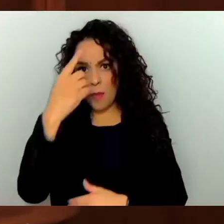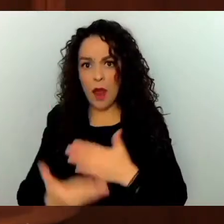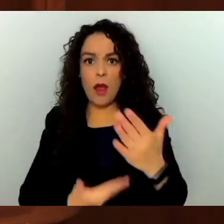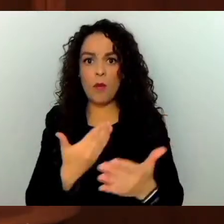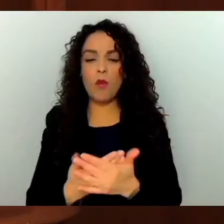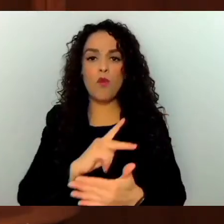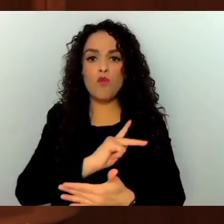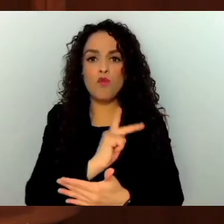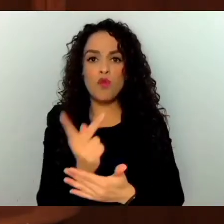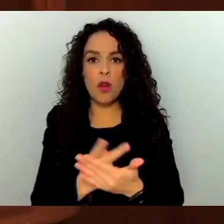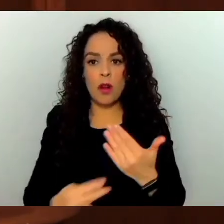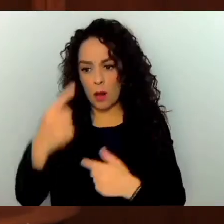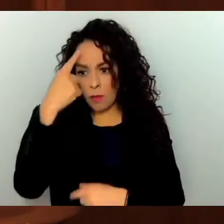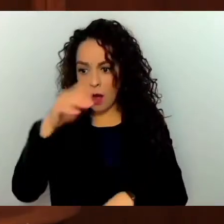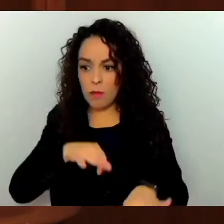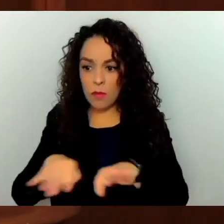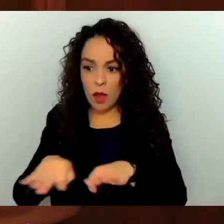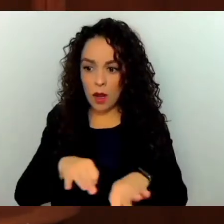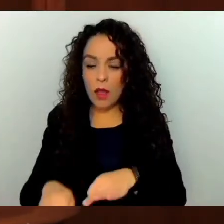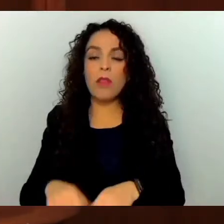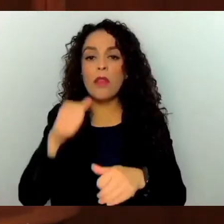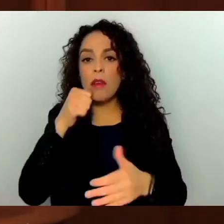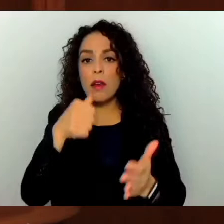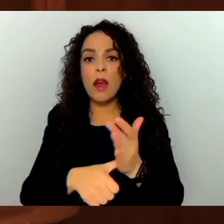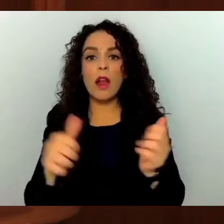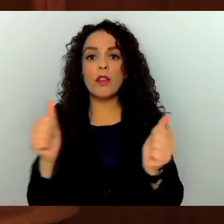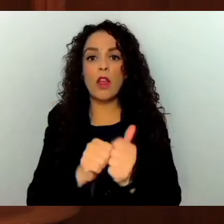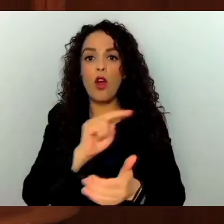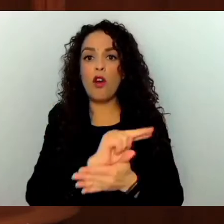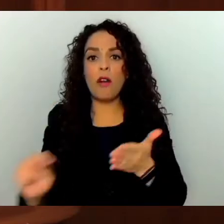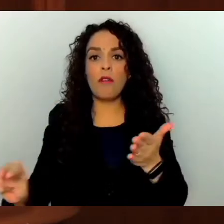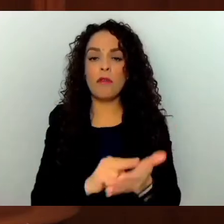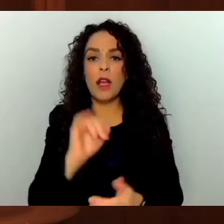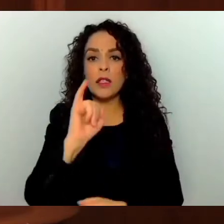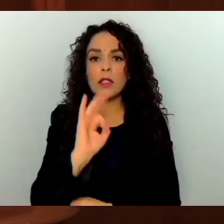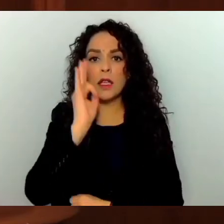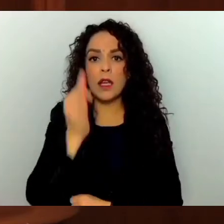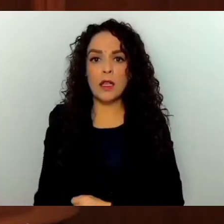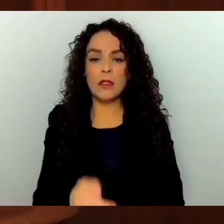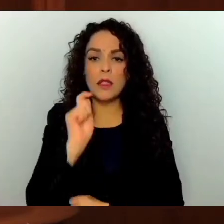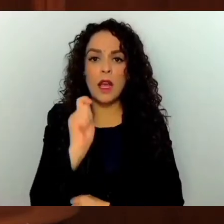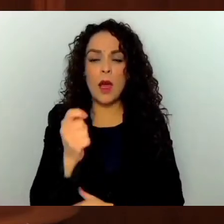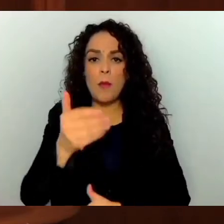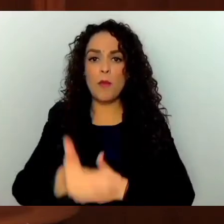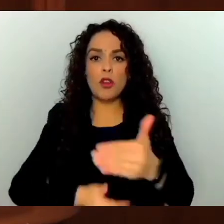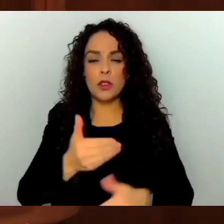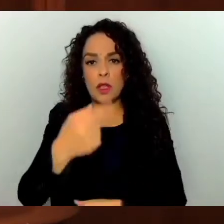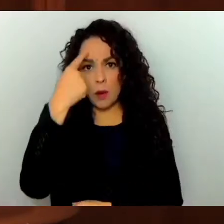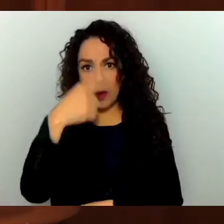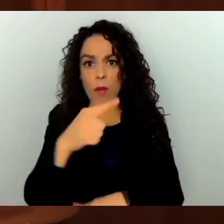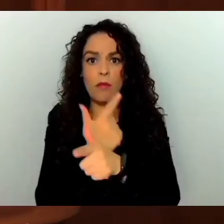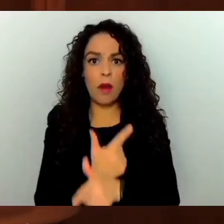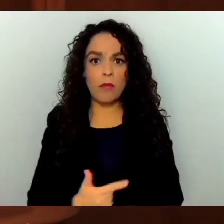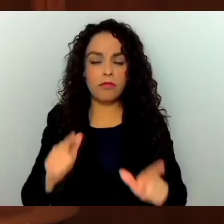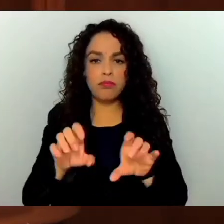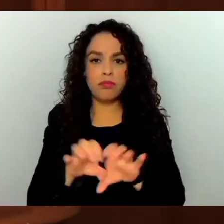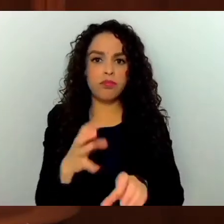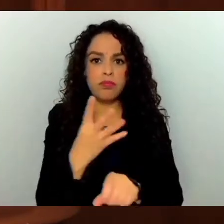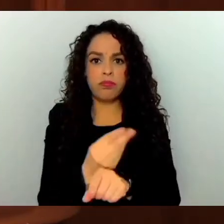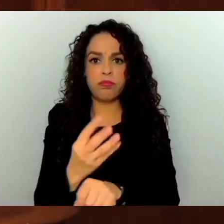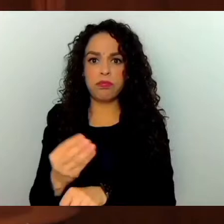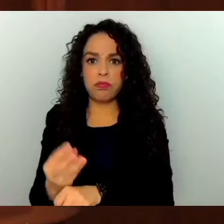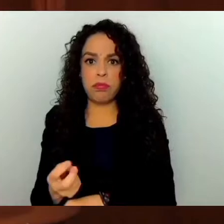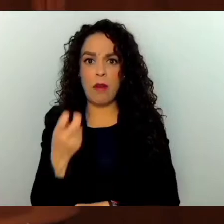trabajo. Carta con firma autógrafa de aceptación de las bases, procedimientos, deliberaciones y resoluciones de la presente